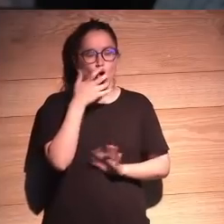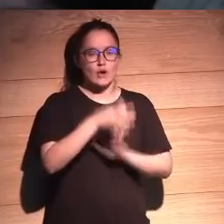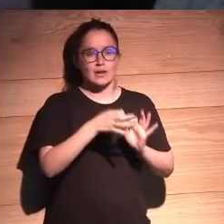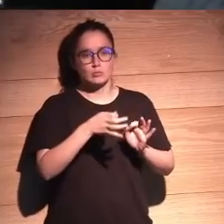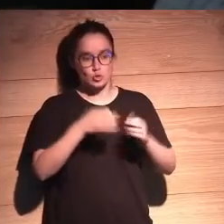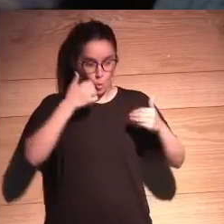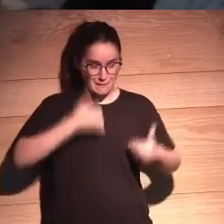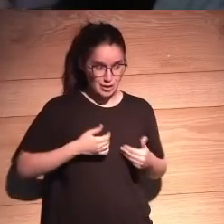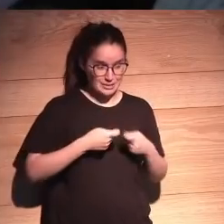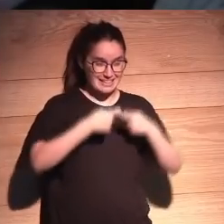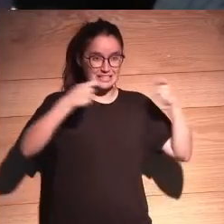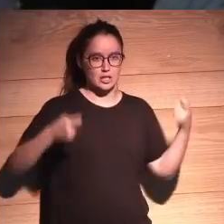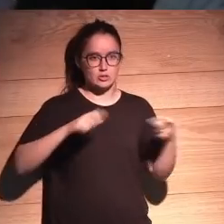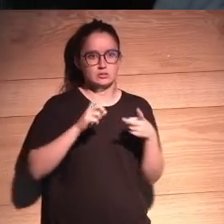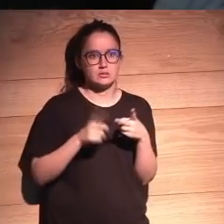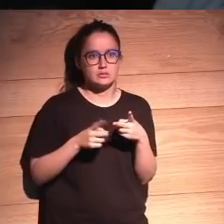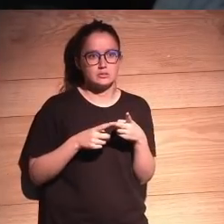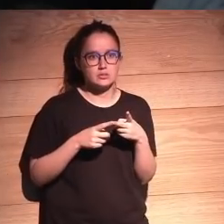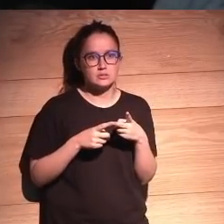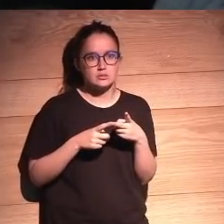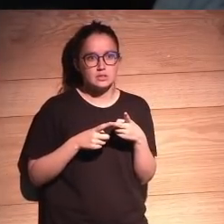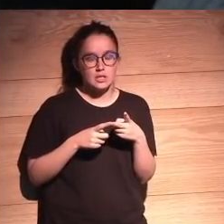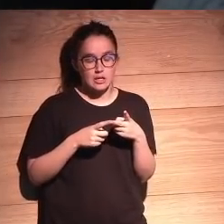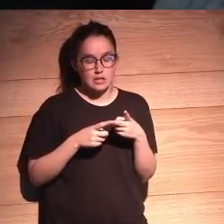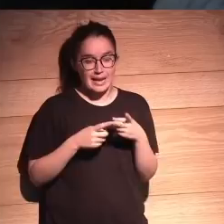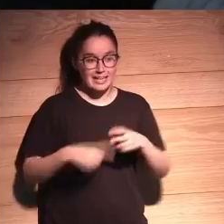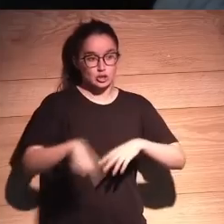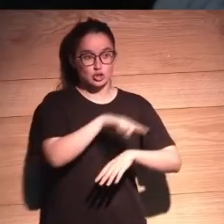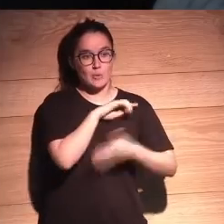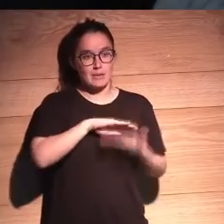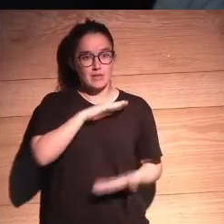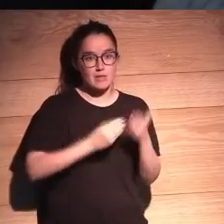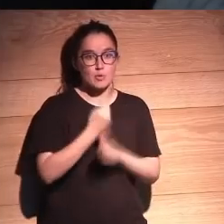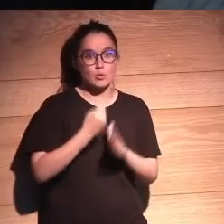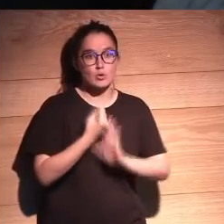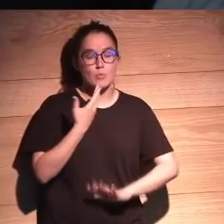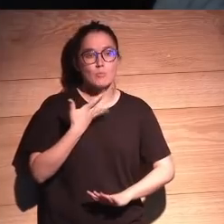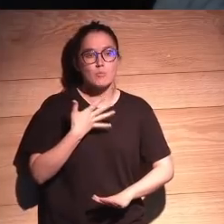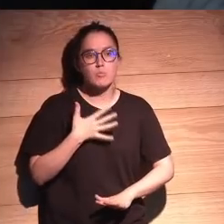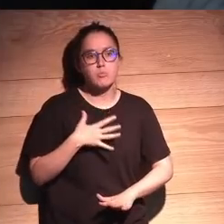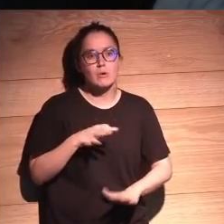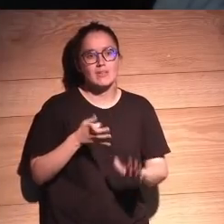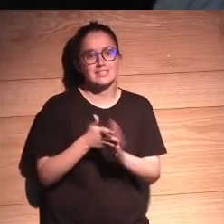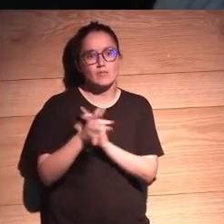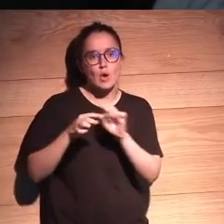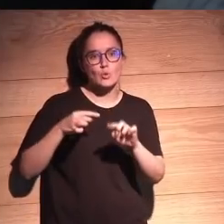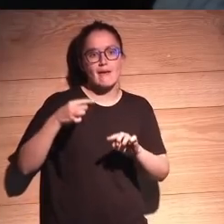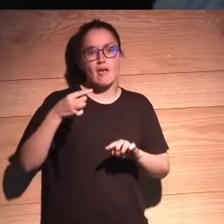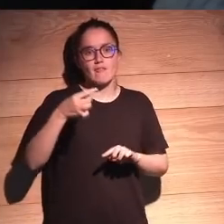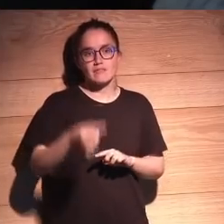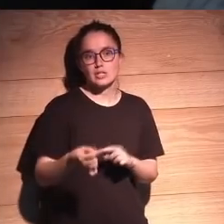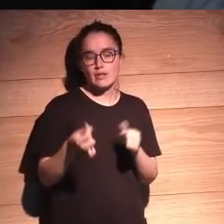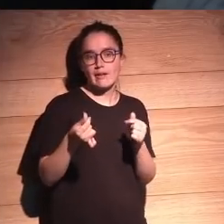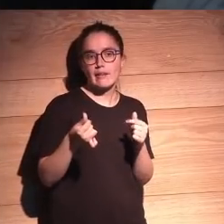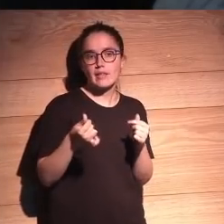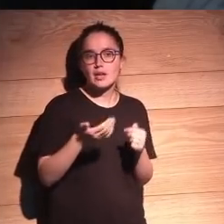extendidos esa es la primera y la segunda la sobre capacidad de producción podría traer un efecto de que el